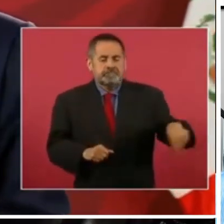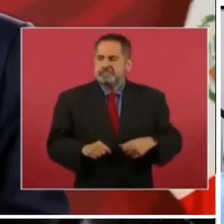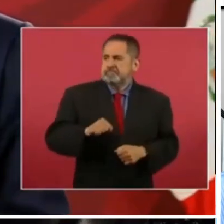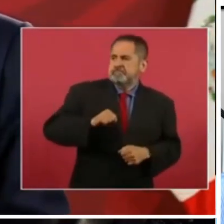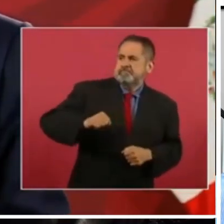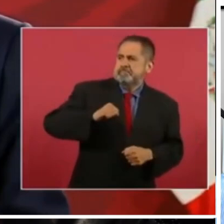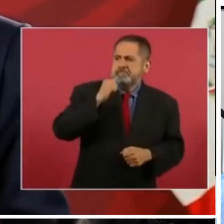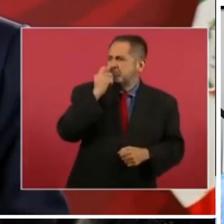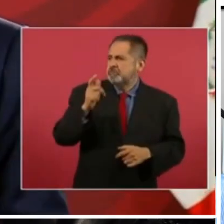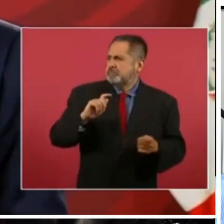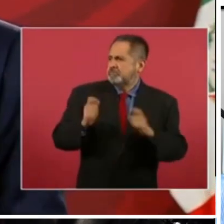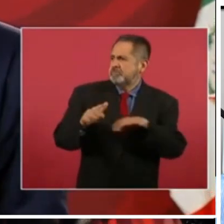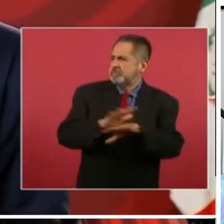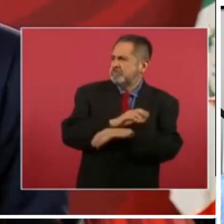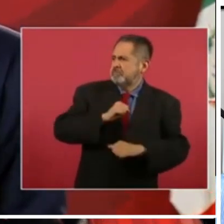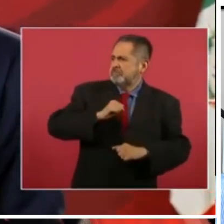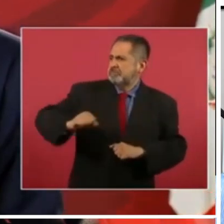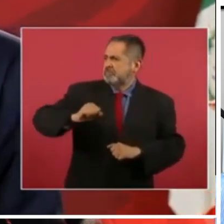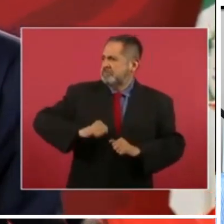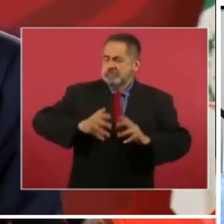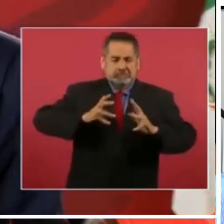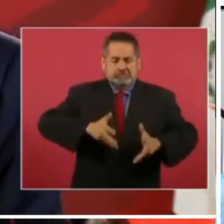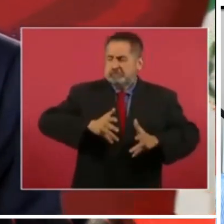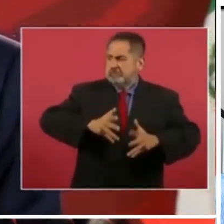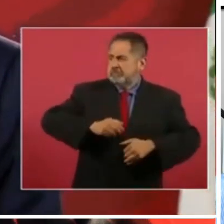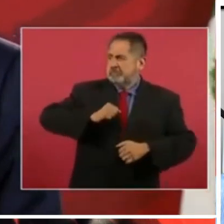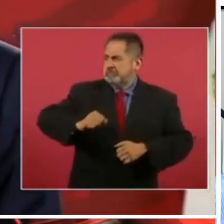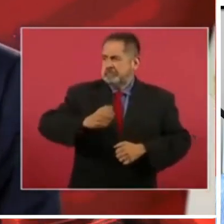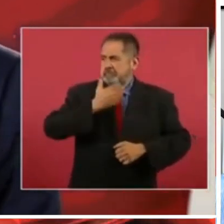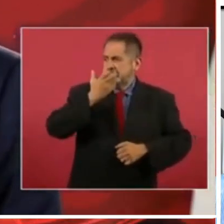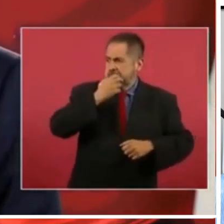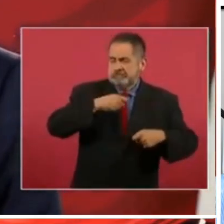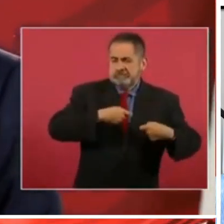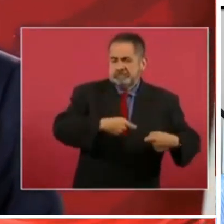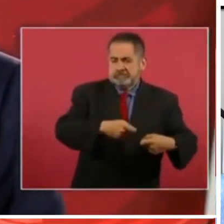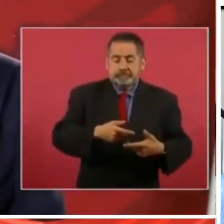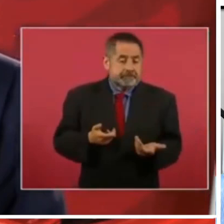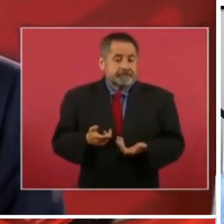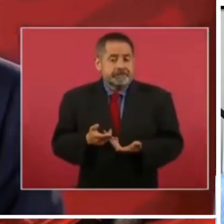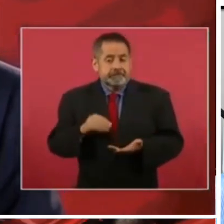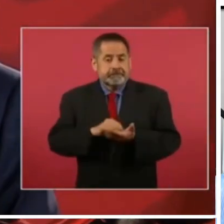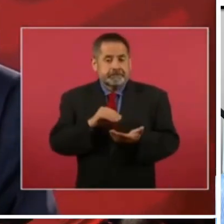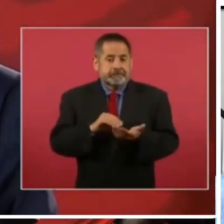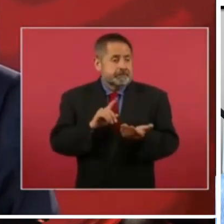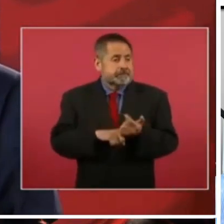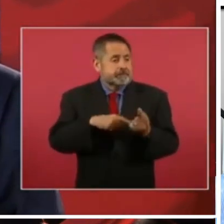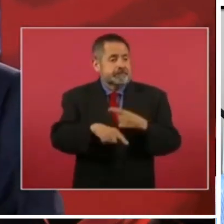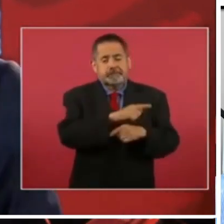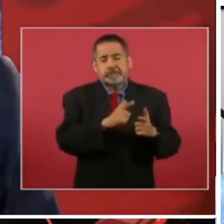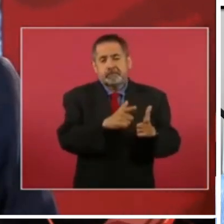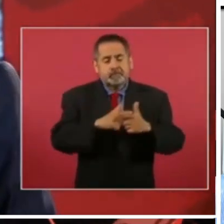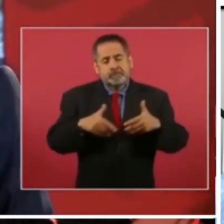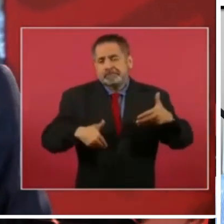Hay un grupo conservador, reaccionario, que está